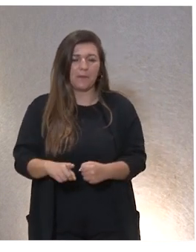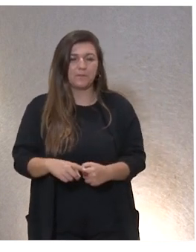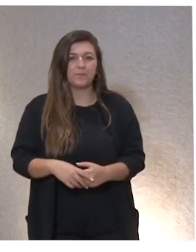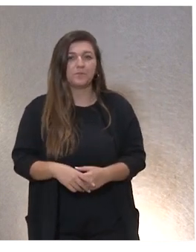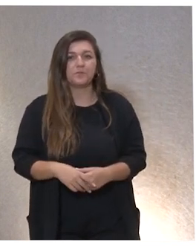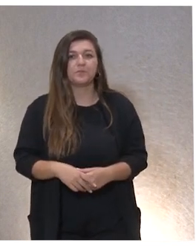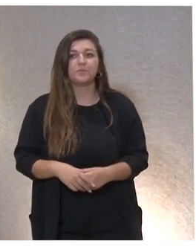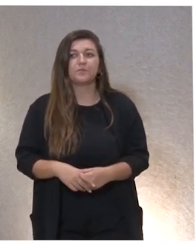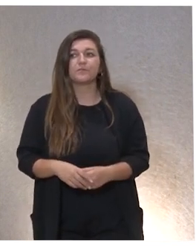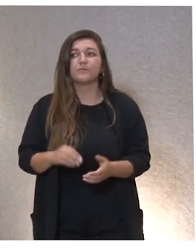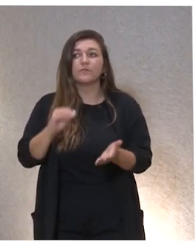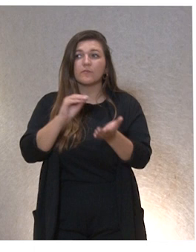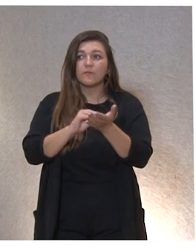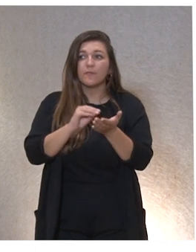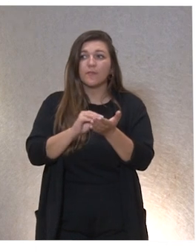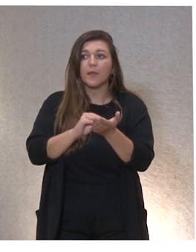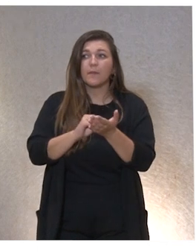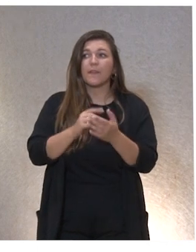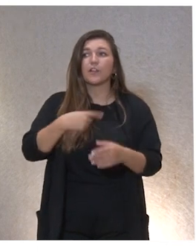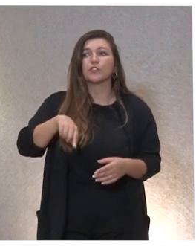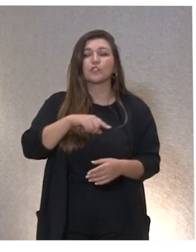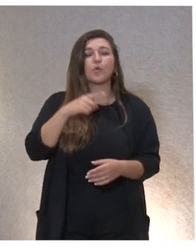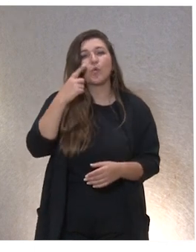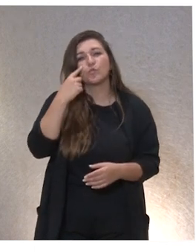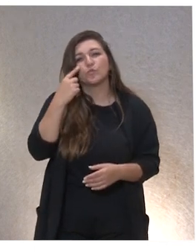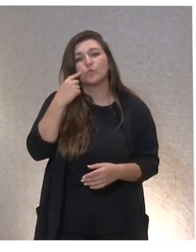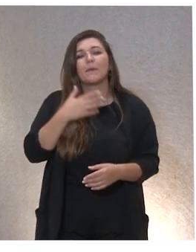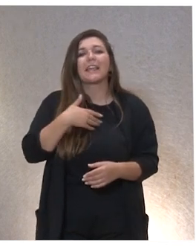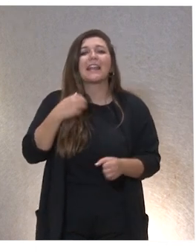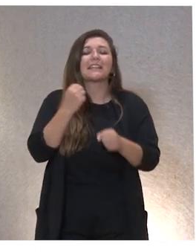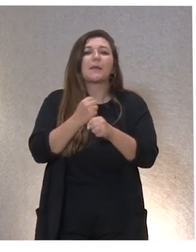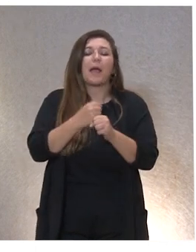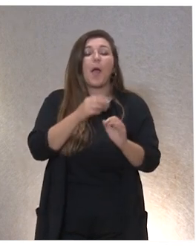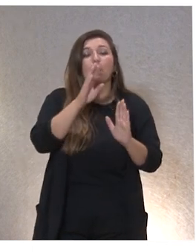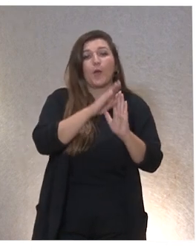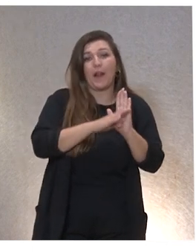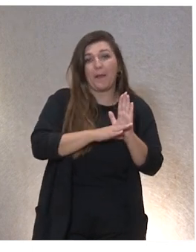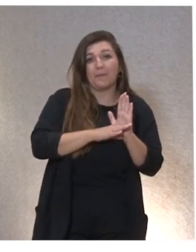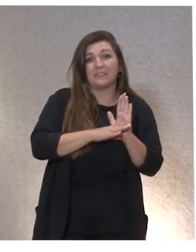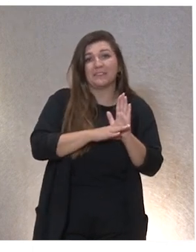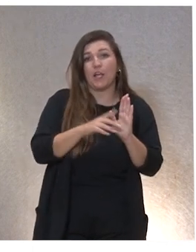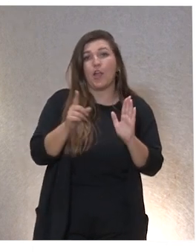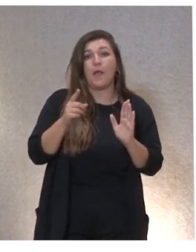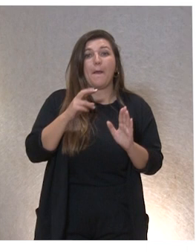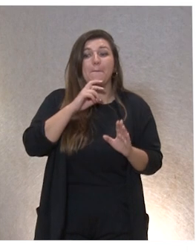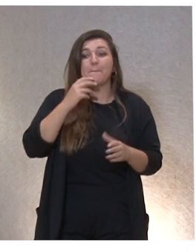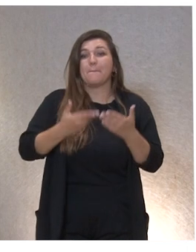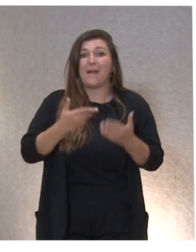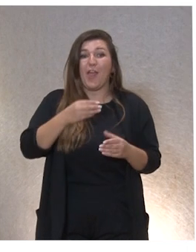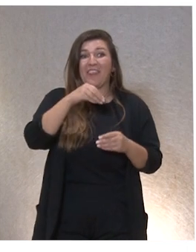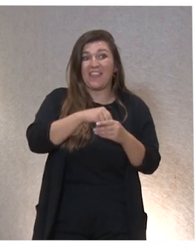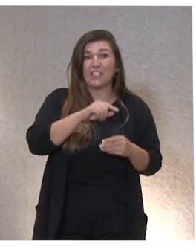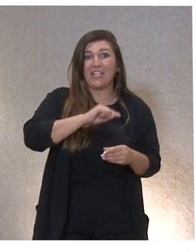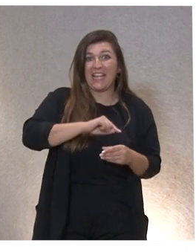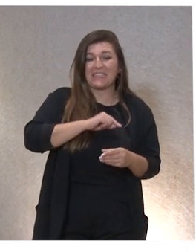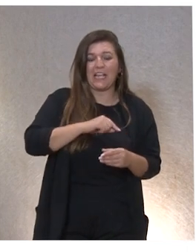Muchas veces estamos tan acostumbrados a trabajar con estos programas que no valoramos el contenido ético que realmente